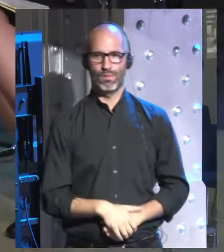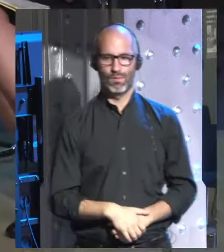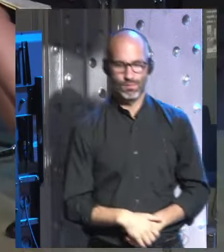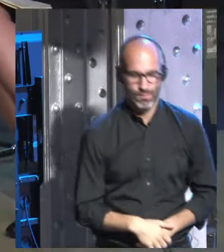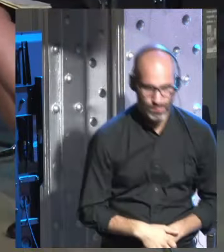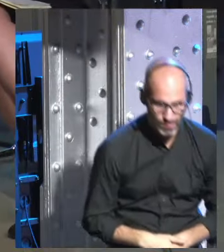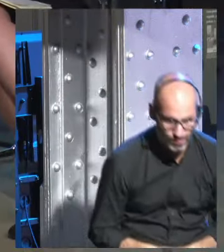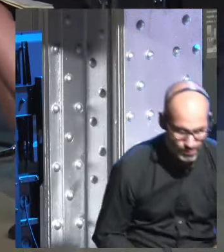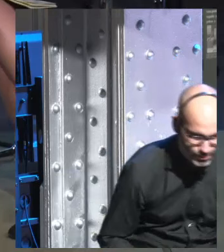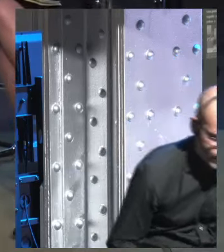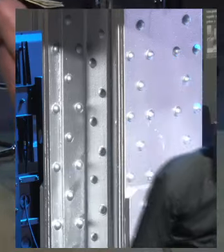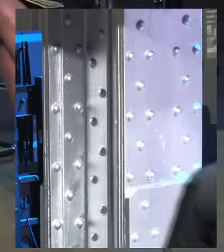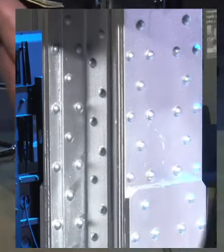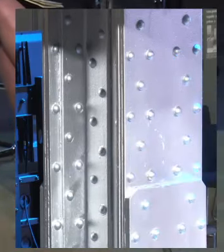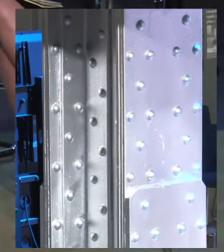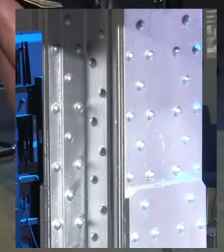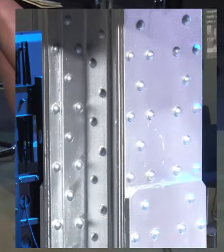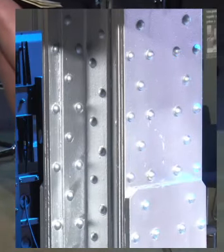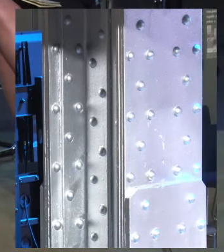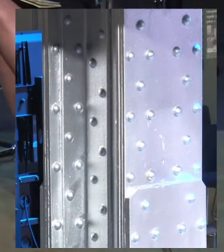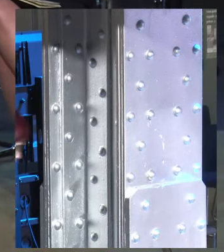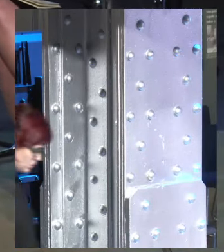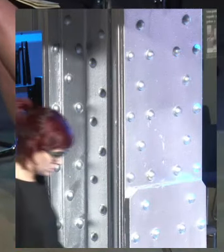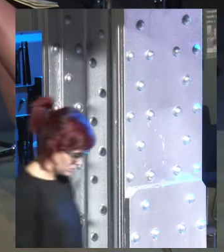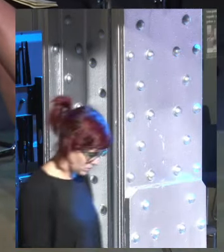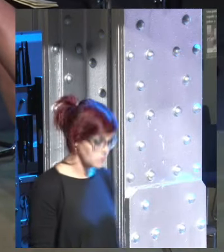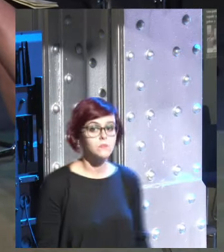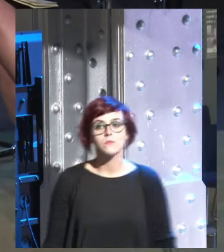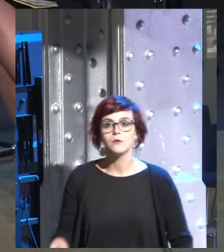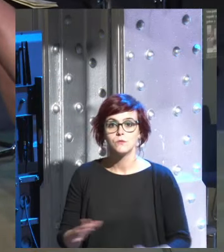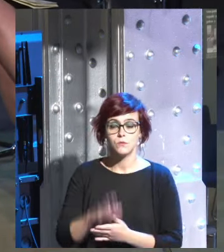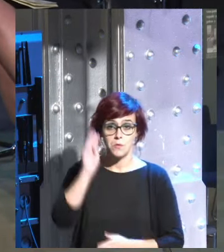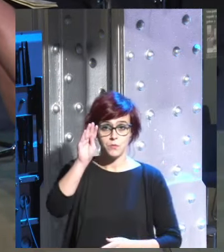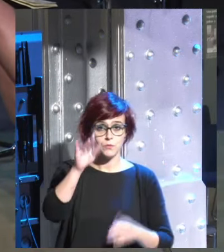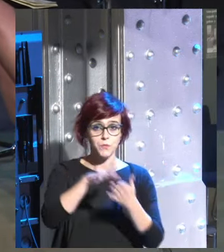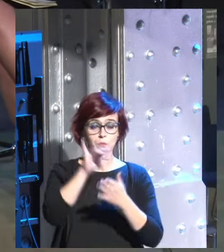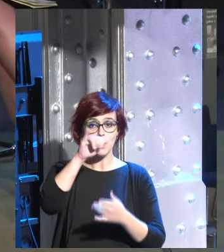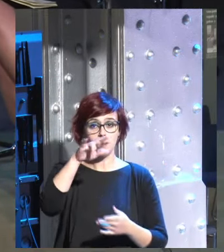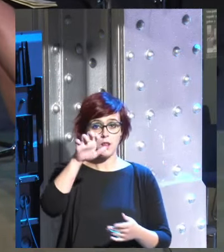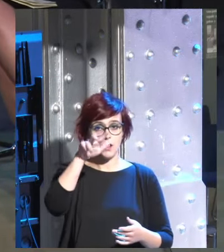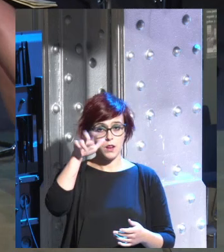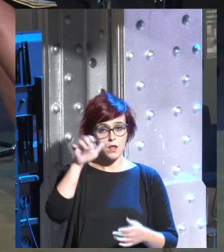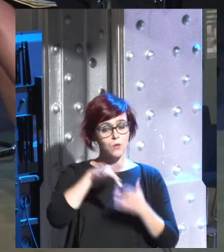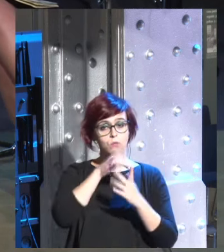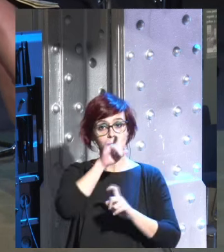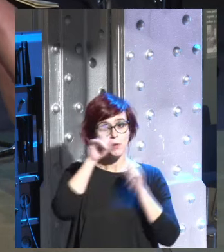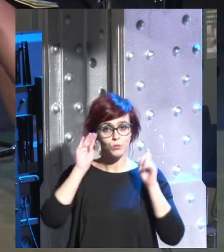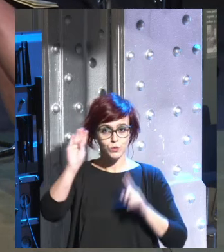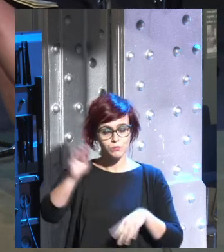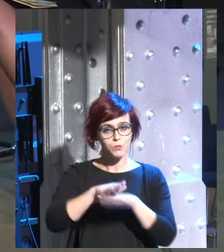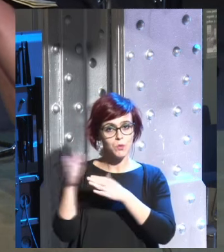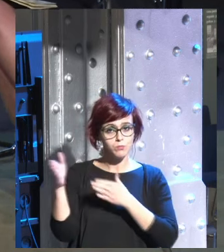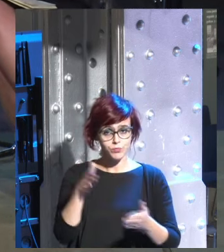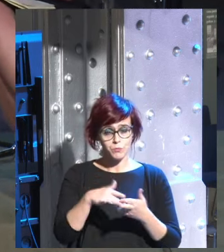hola ustedes os preguntaréis vosotros hay una pregunta de Irene que es una martiana que se ha quedado aquí con el micrófono y vamos a